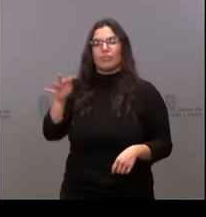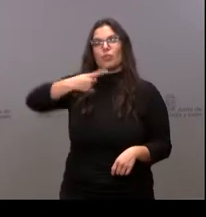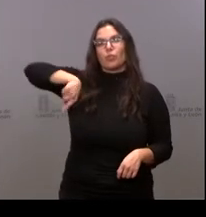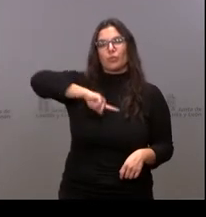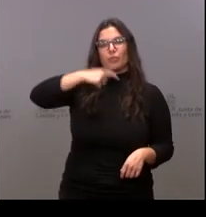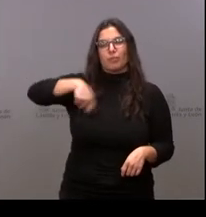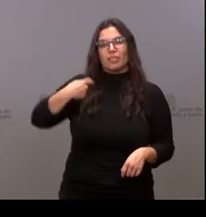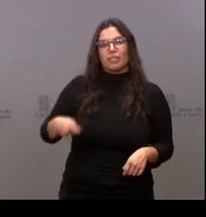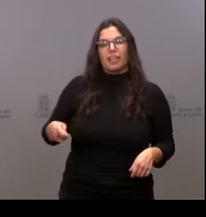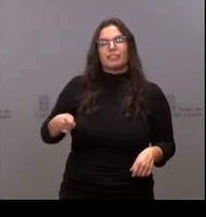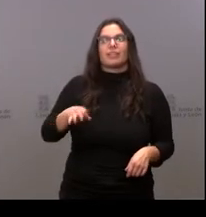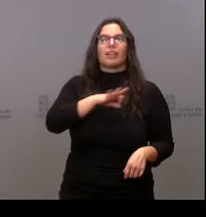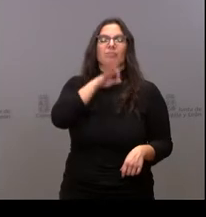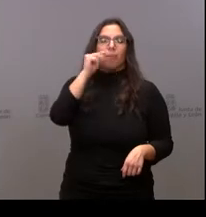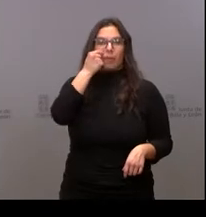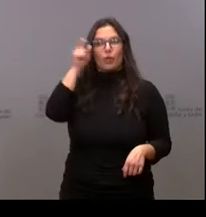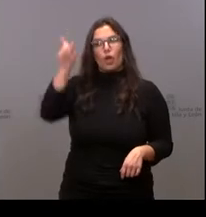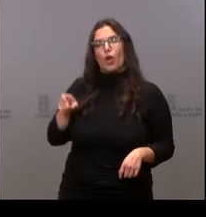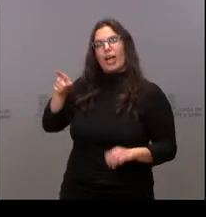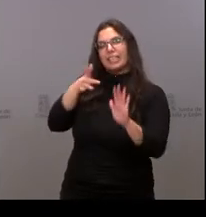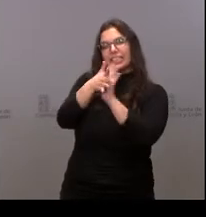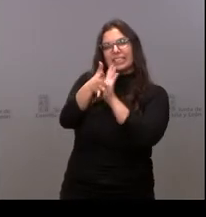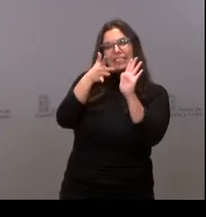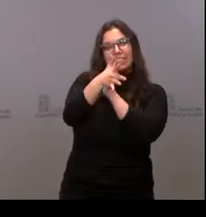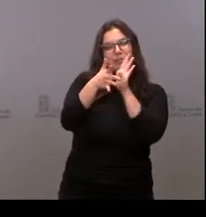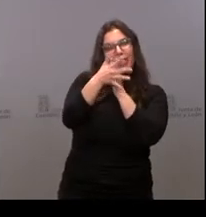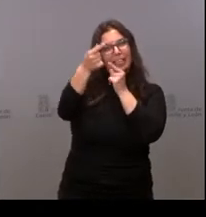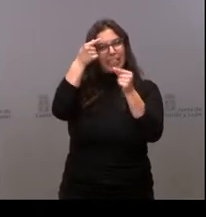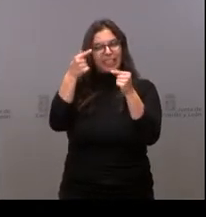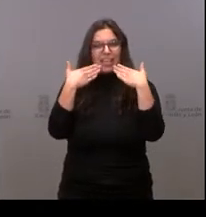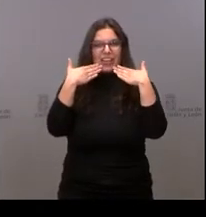Fernández Mañueco, que les explicará de manera detallada y concisa el plan. Muchas gracias.